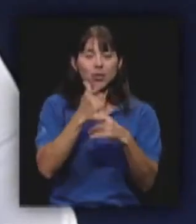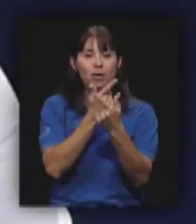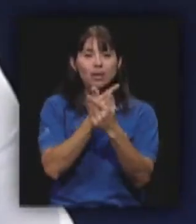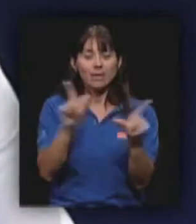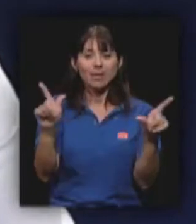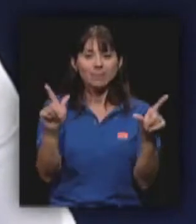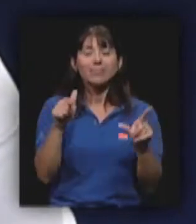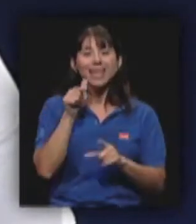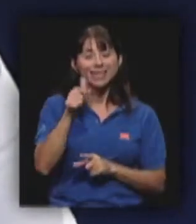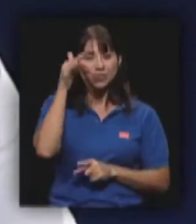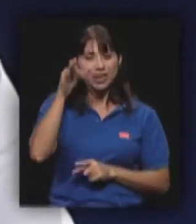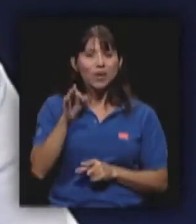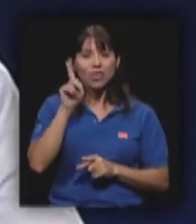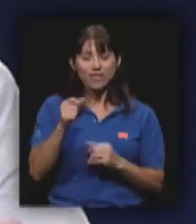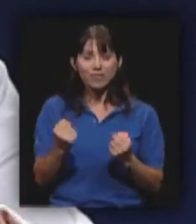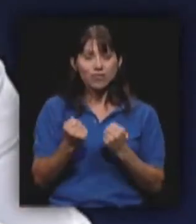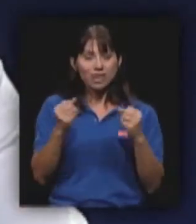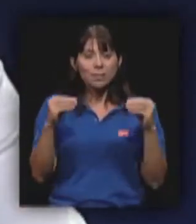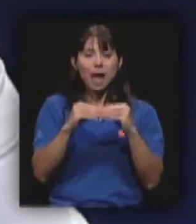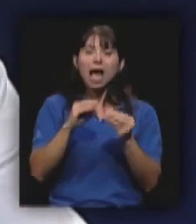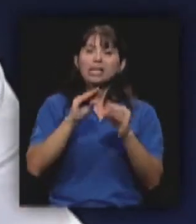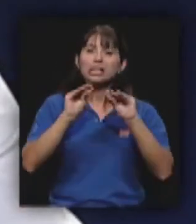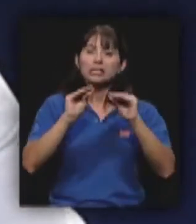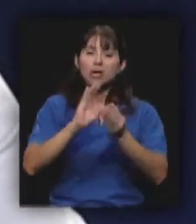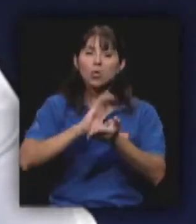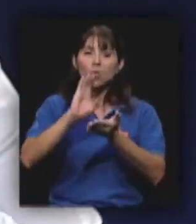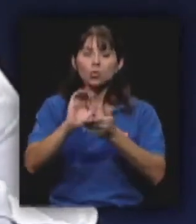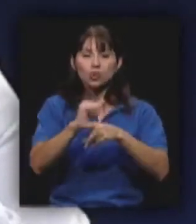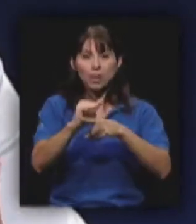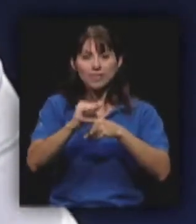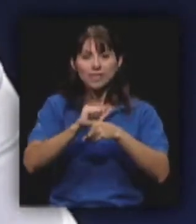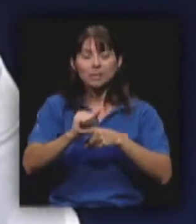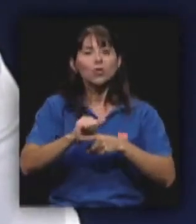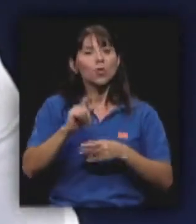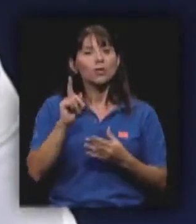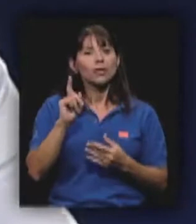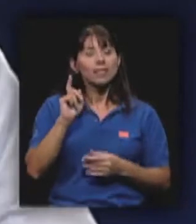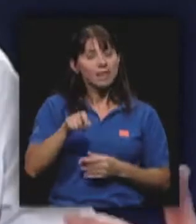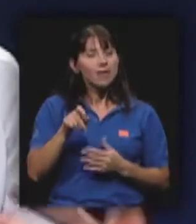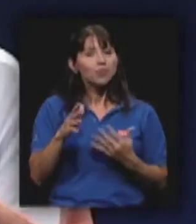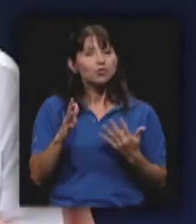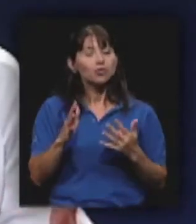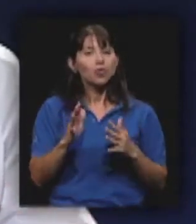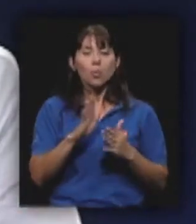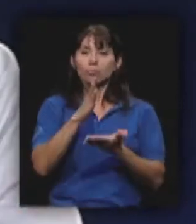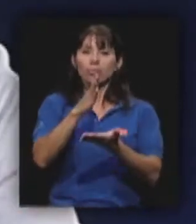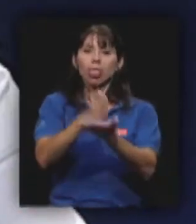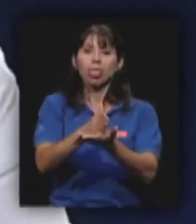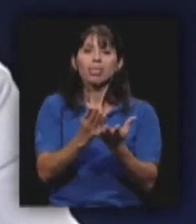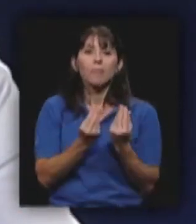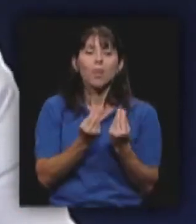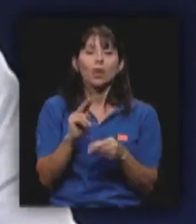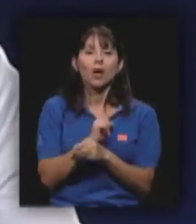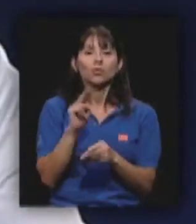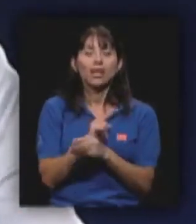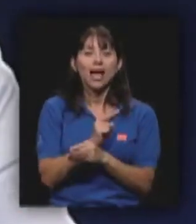todavía reforzarse más. Deben haber cursos de capacitación, debe haber una promoción. El romper un poco el temor a usar